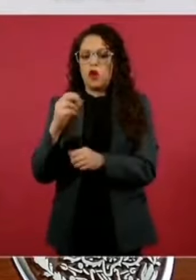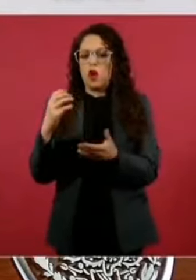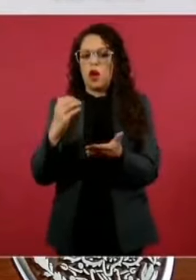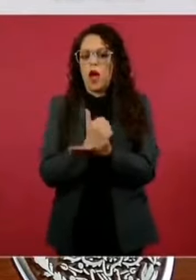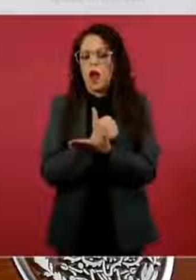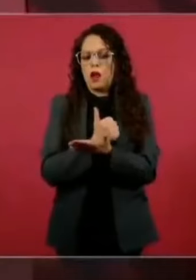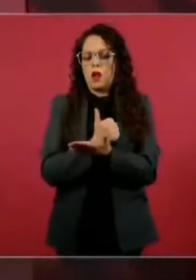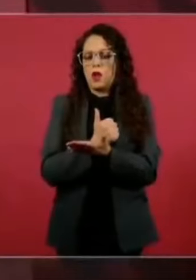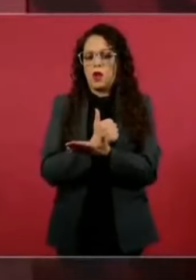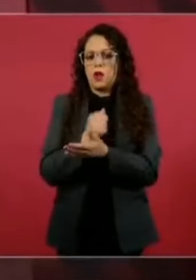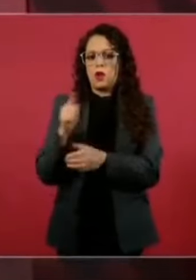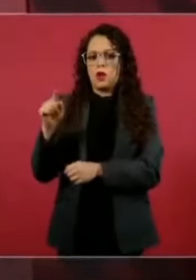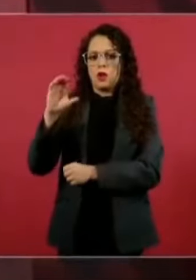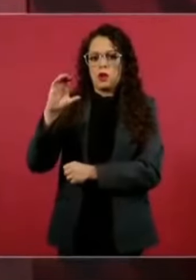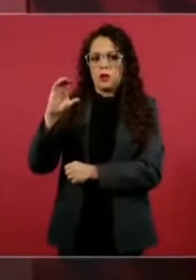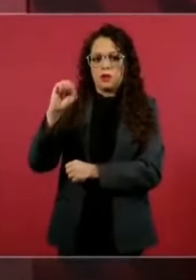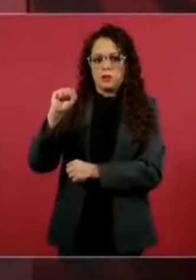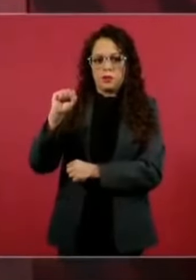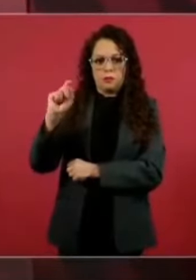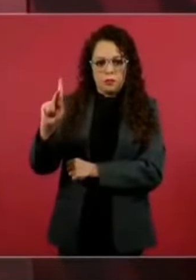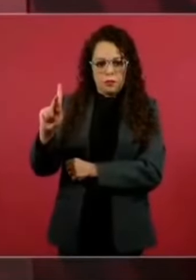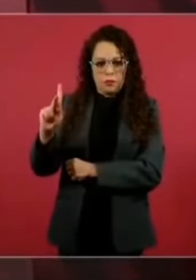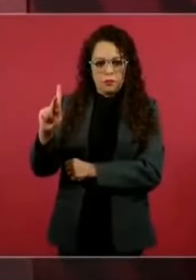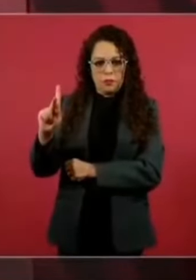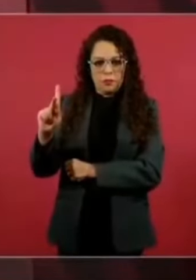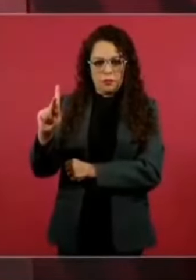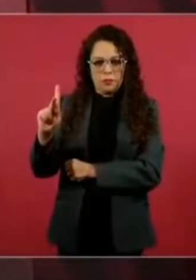solo en Aguas Calientes,